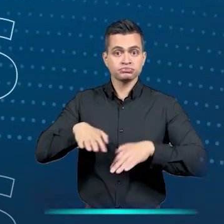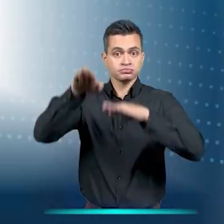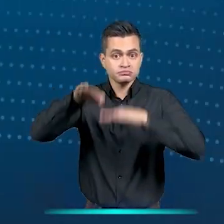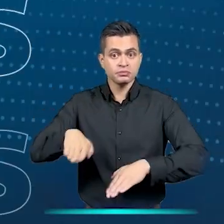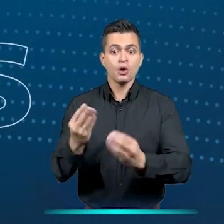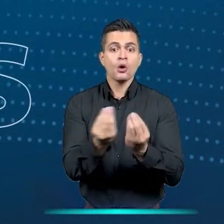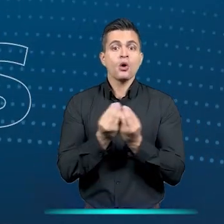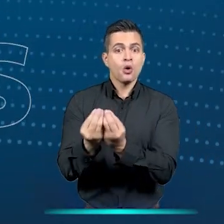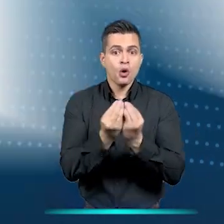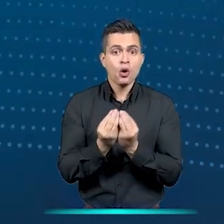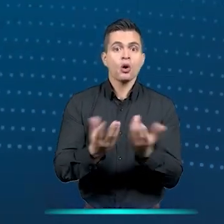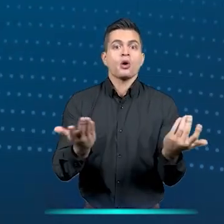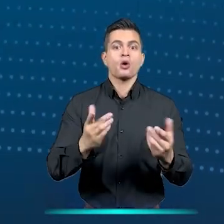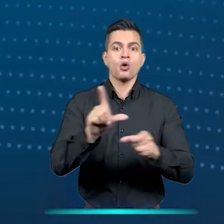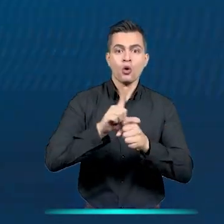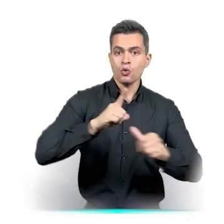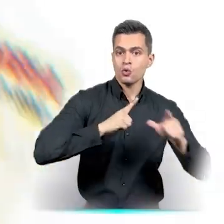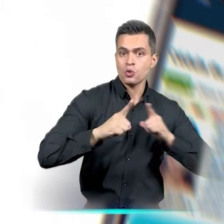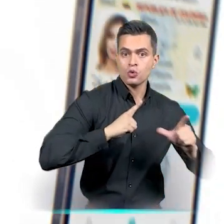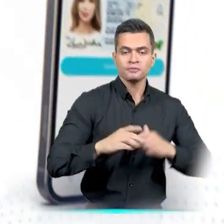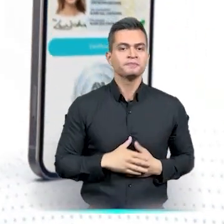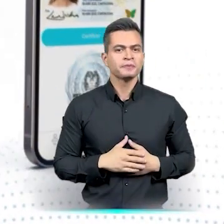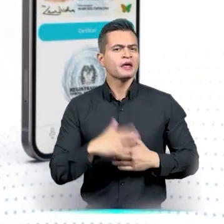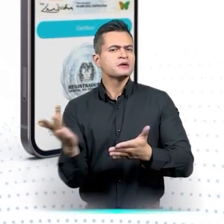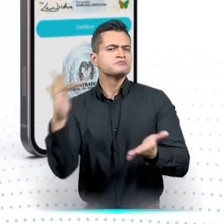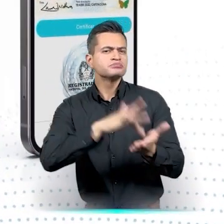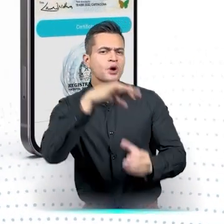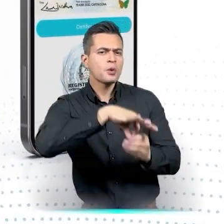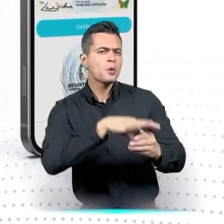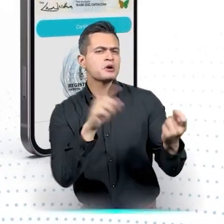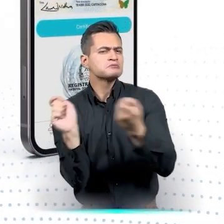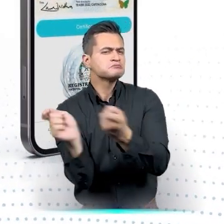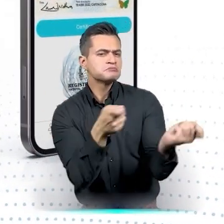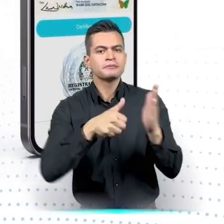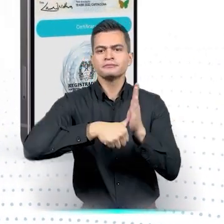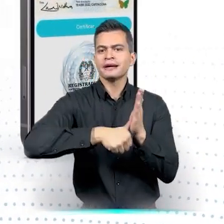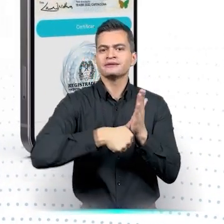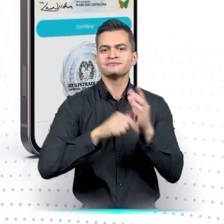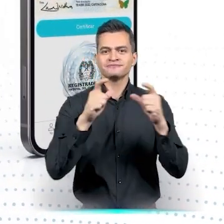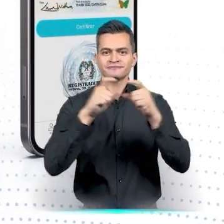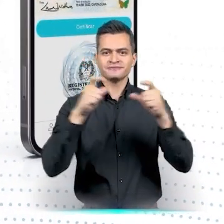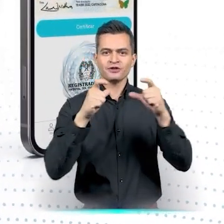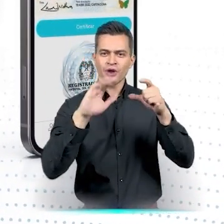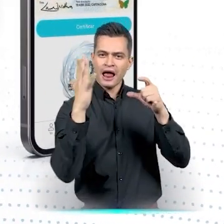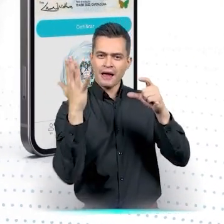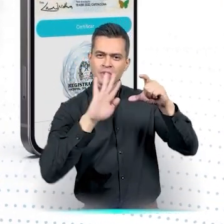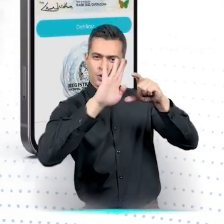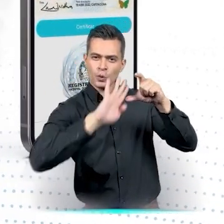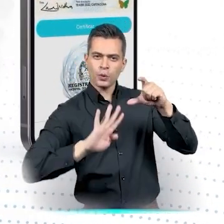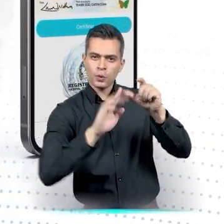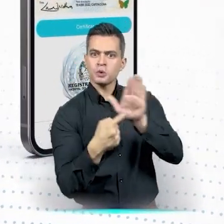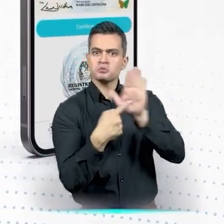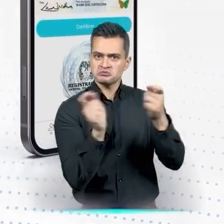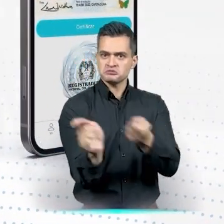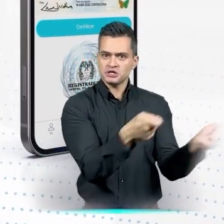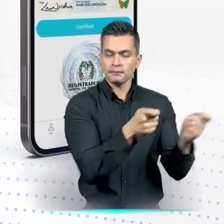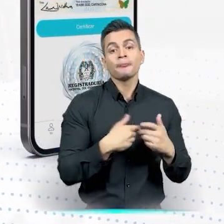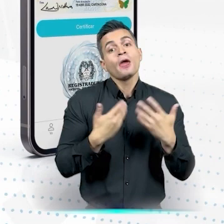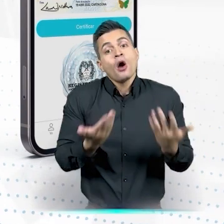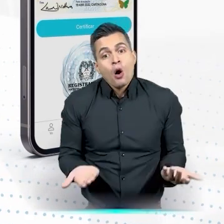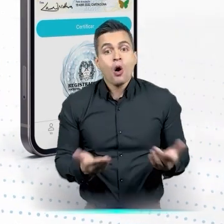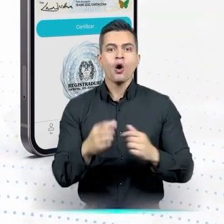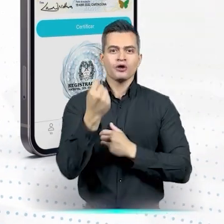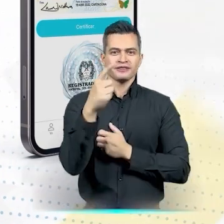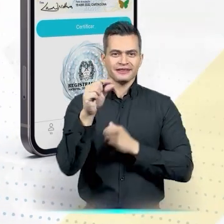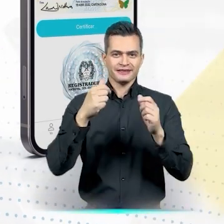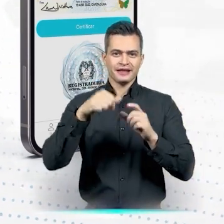diputados, concejales y ediles. Ten presente que para votar debes presentar únicamente la cédula de ciudadanía amarilla con hologramas